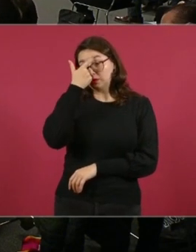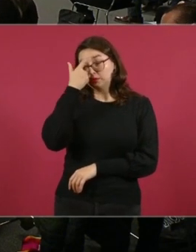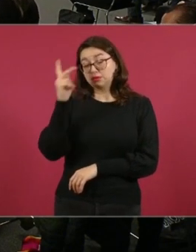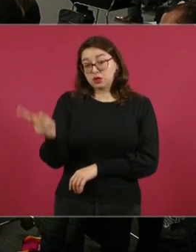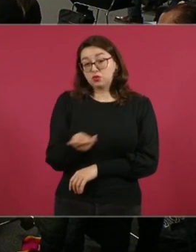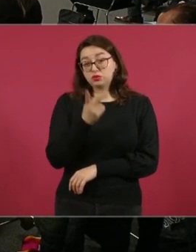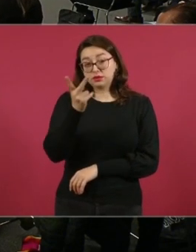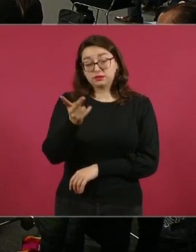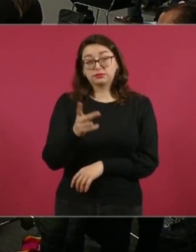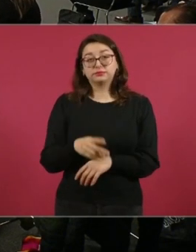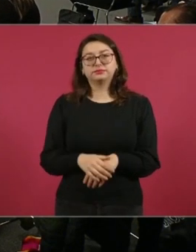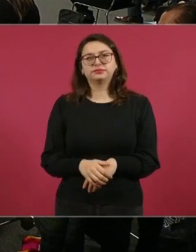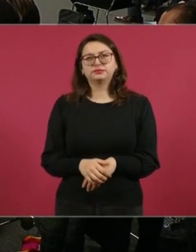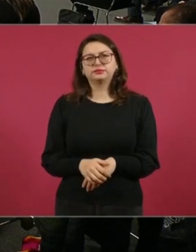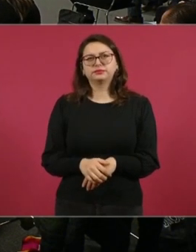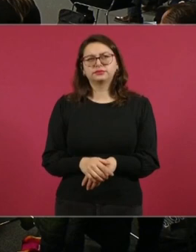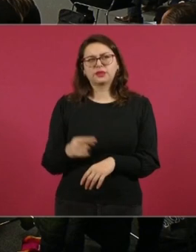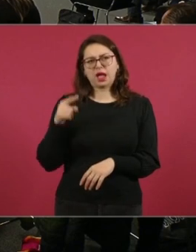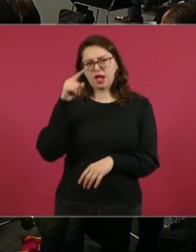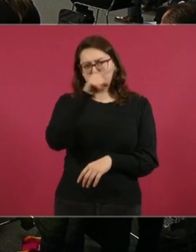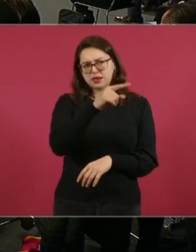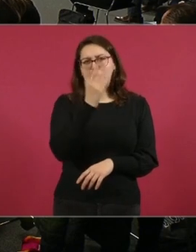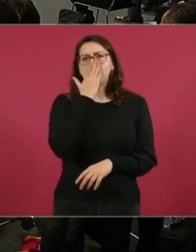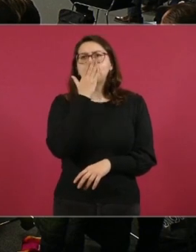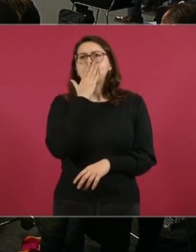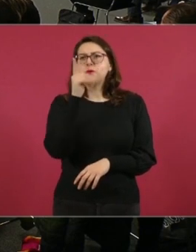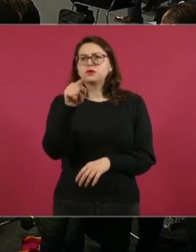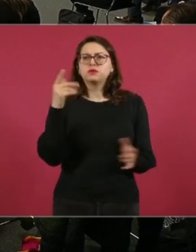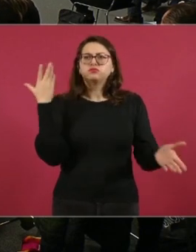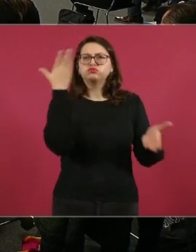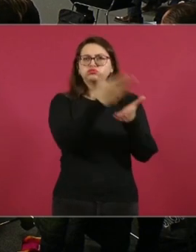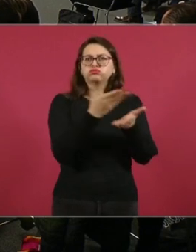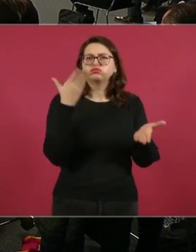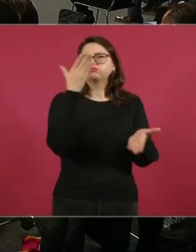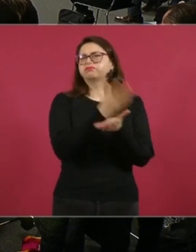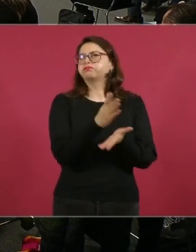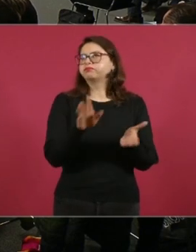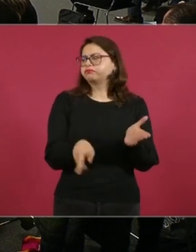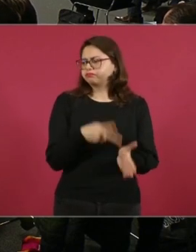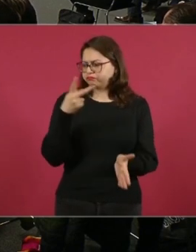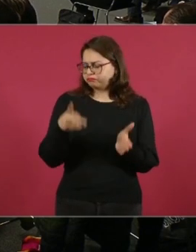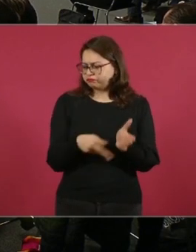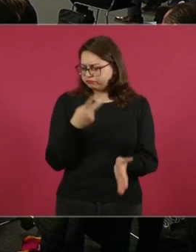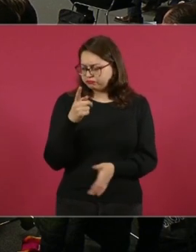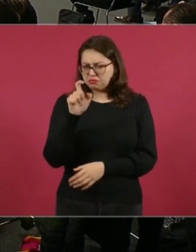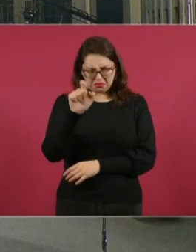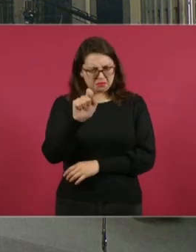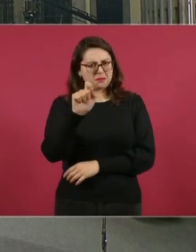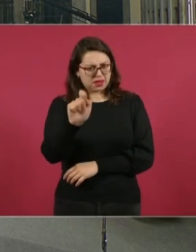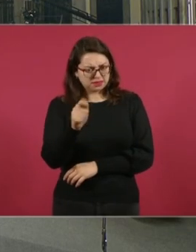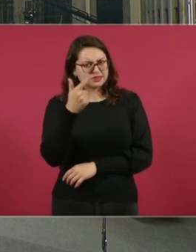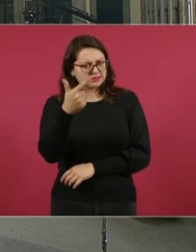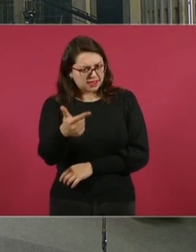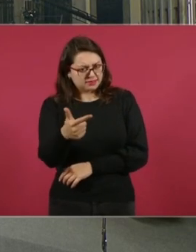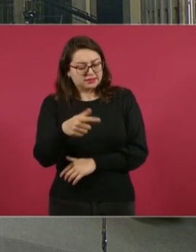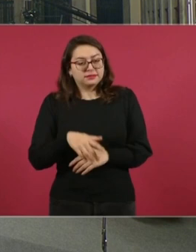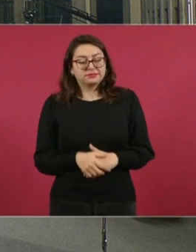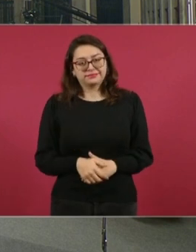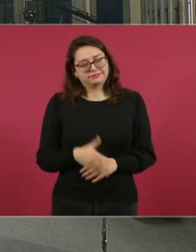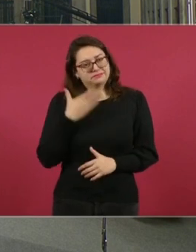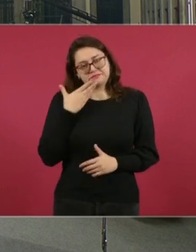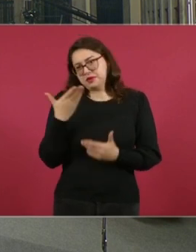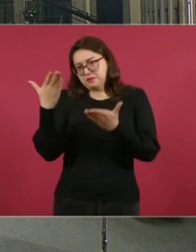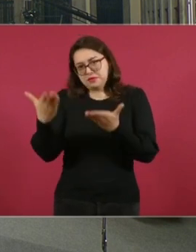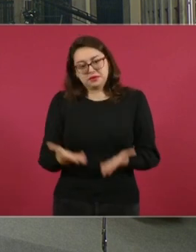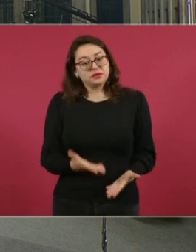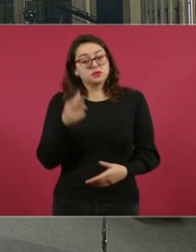27, a nuestro estado. Por supuesto, usted va a ser muy bienvenido en Sonora. Tengo entendido que hay temas muy relevantes